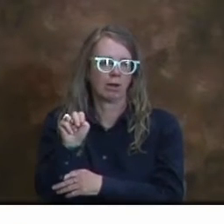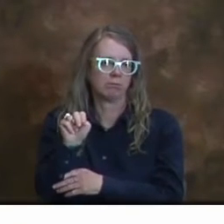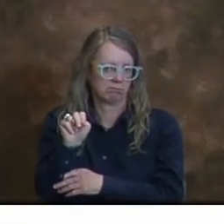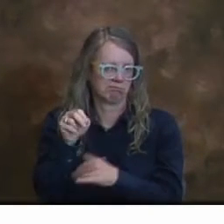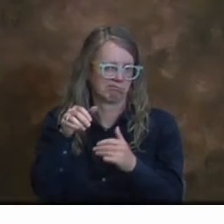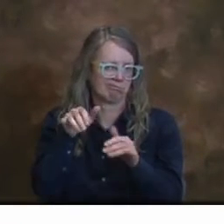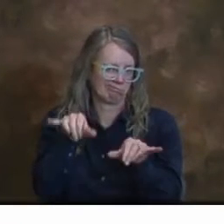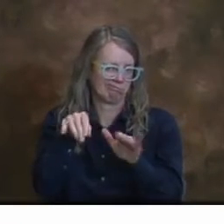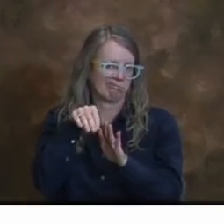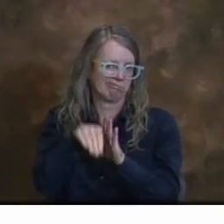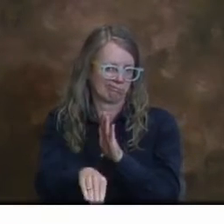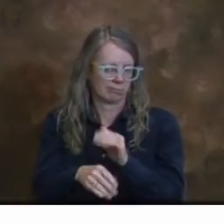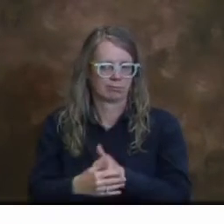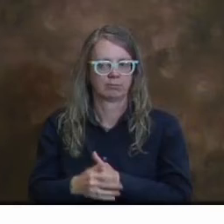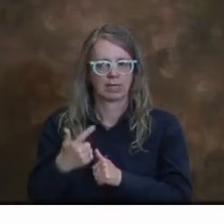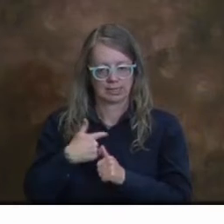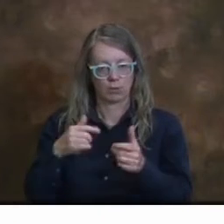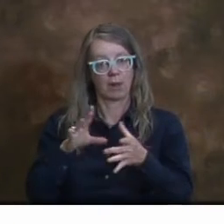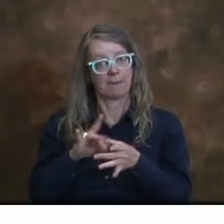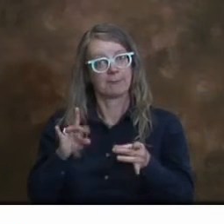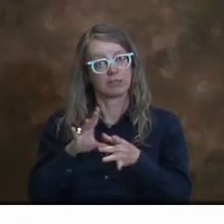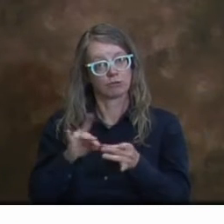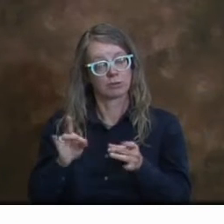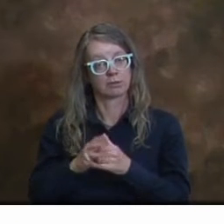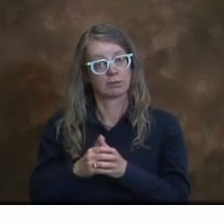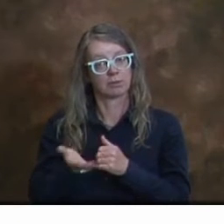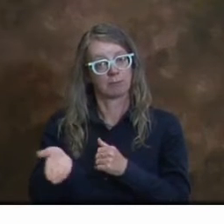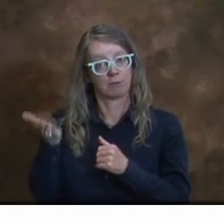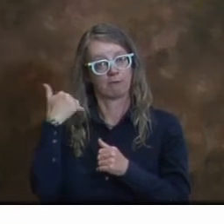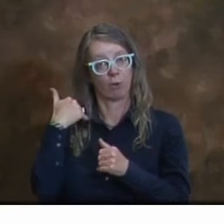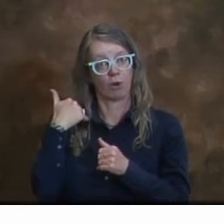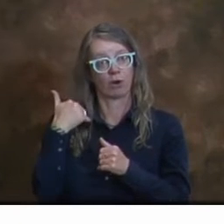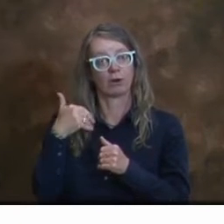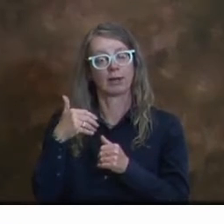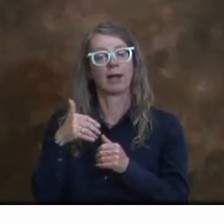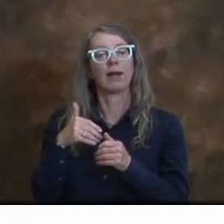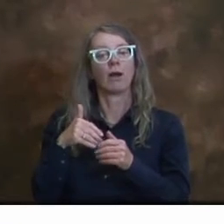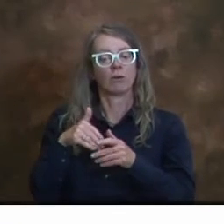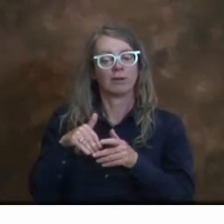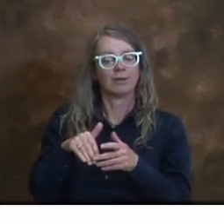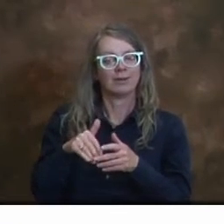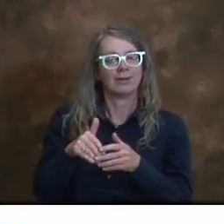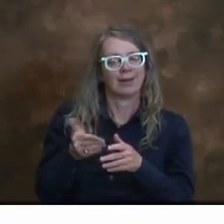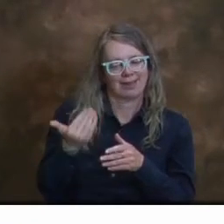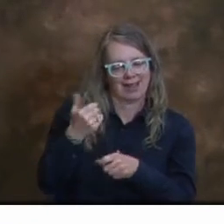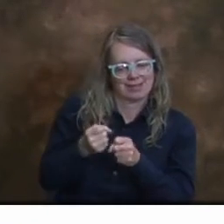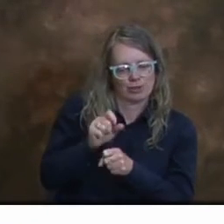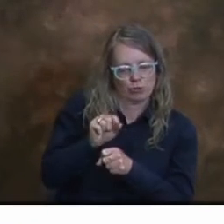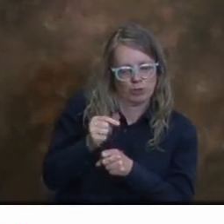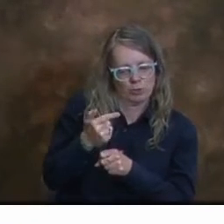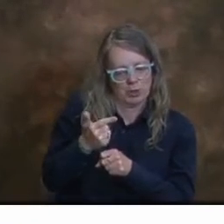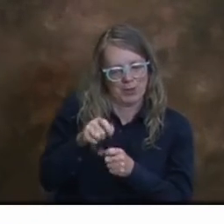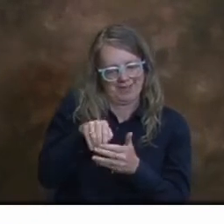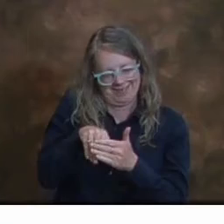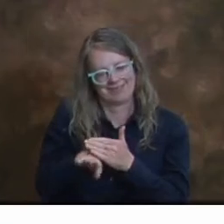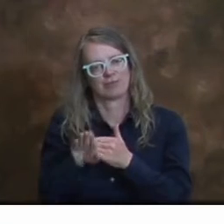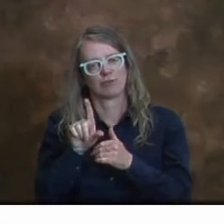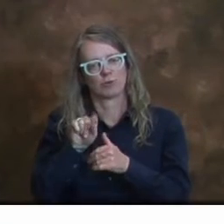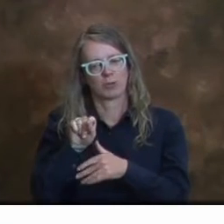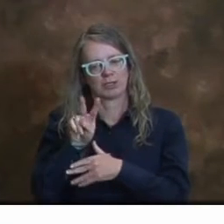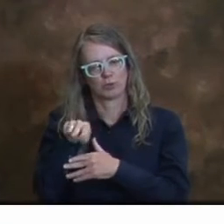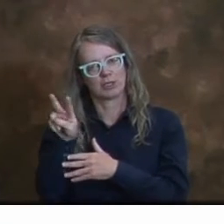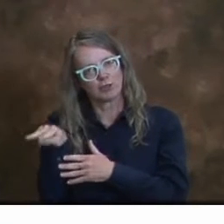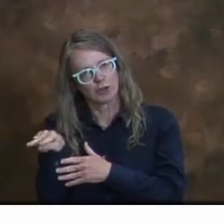nos hemos acercado al 2022 y desde que hemos empezado este